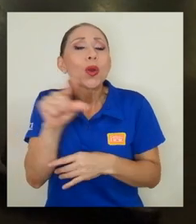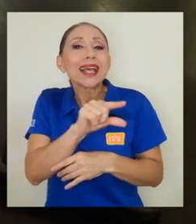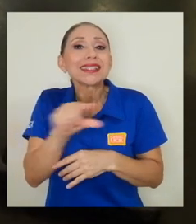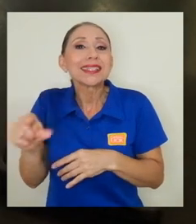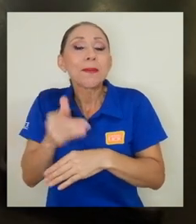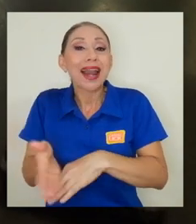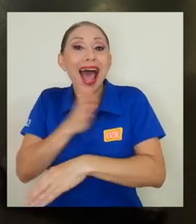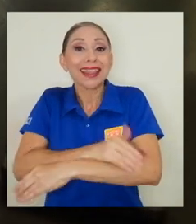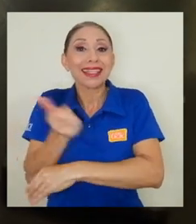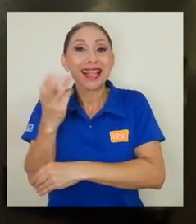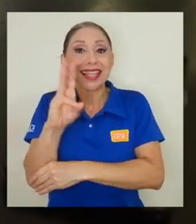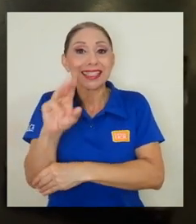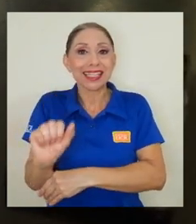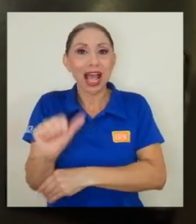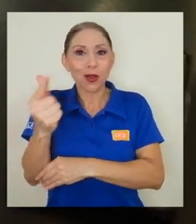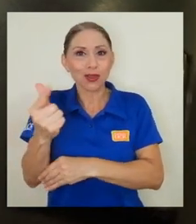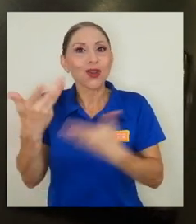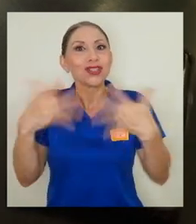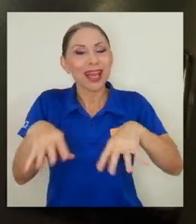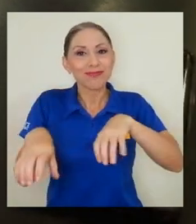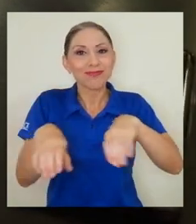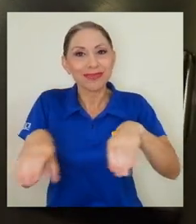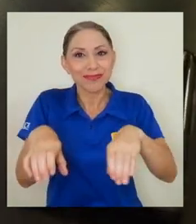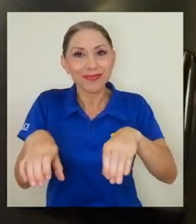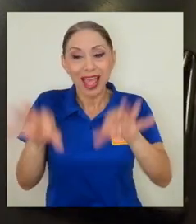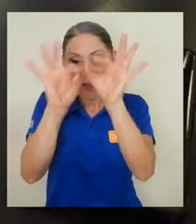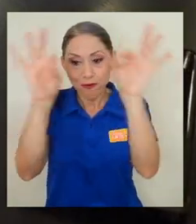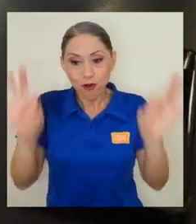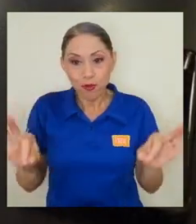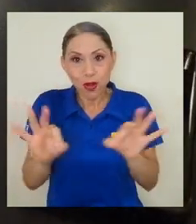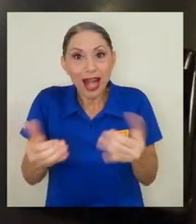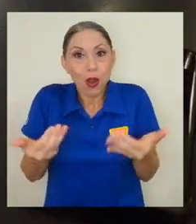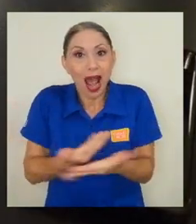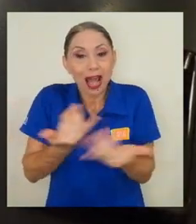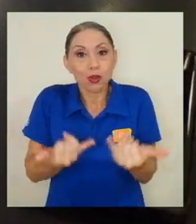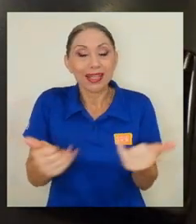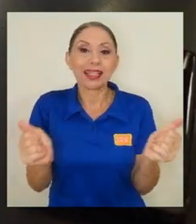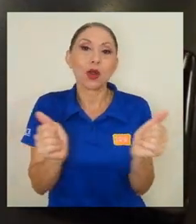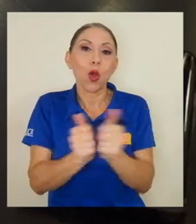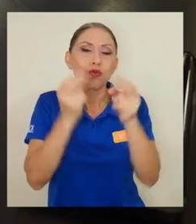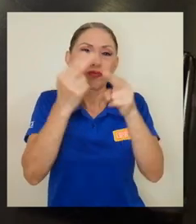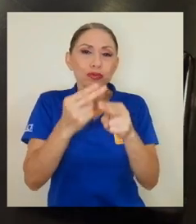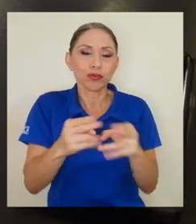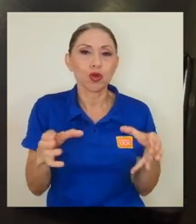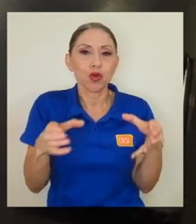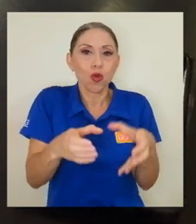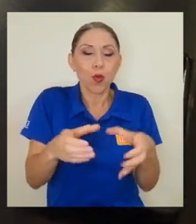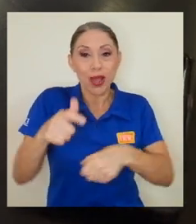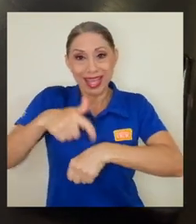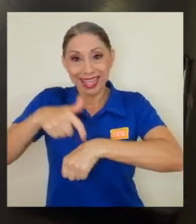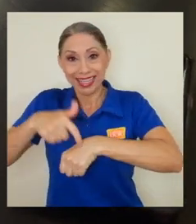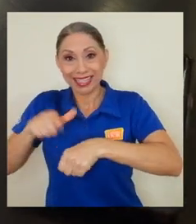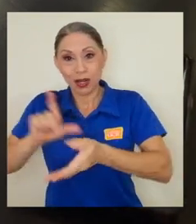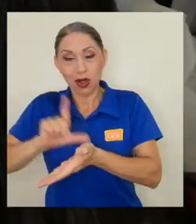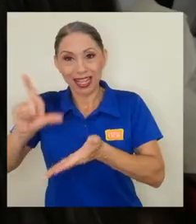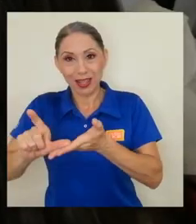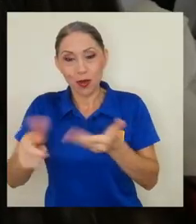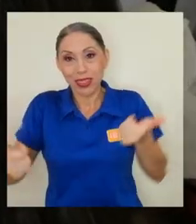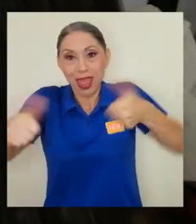del 16 de agosto, actualizando en el formulario el grupo y ciclo lectivo según la guía de horarios.